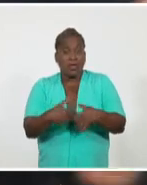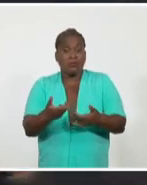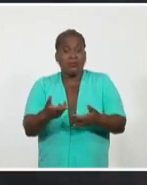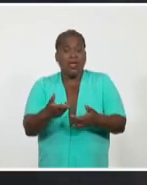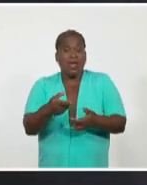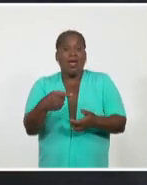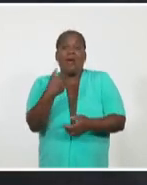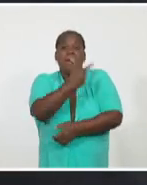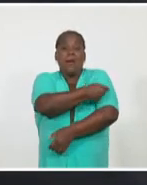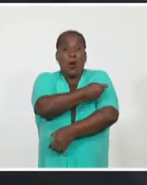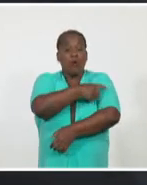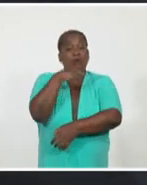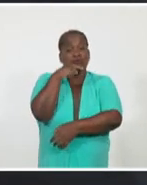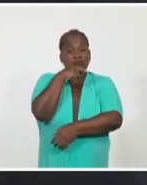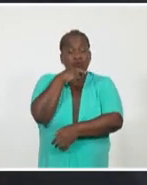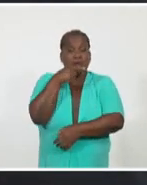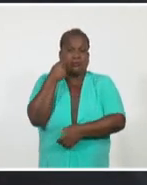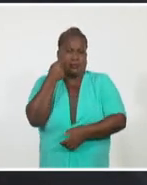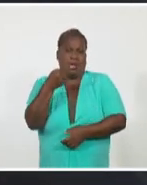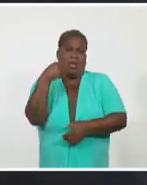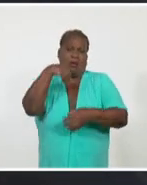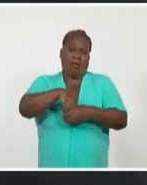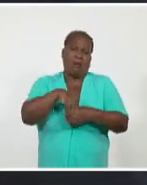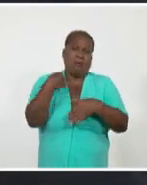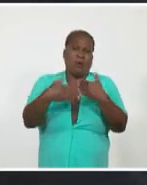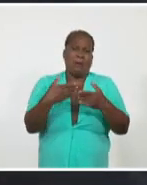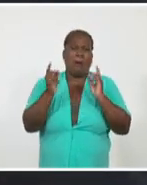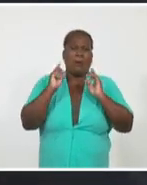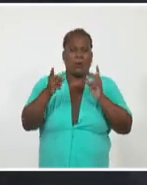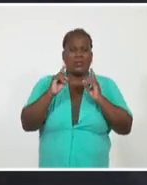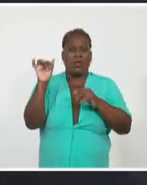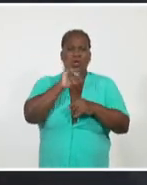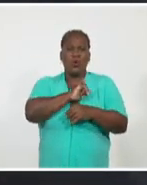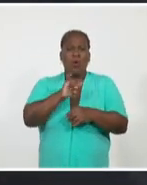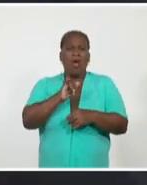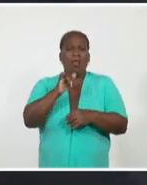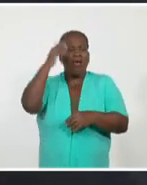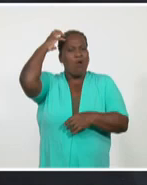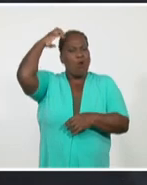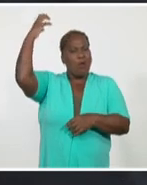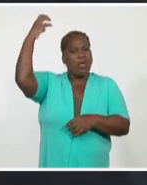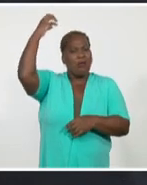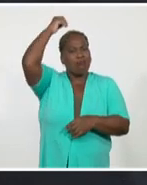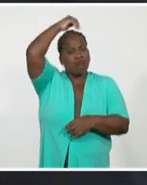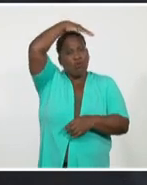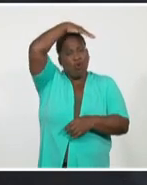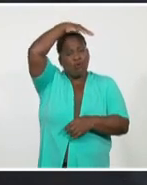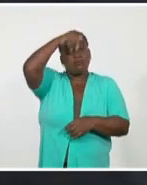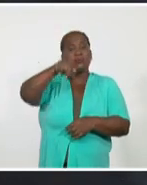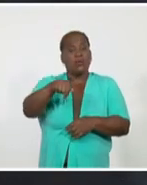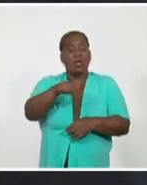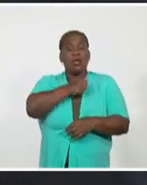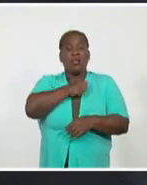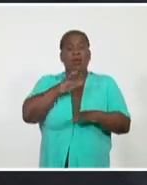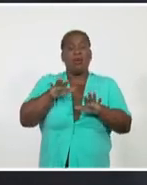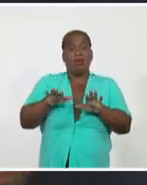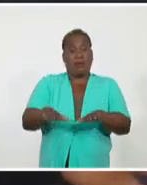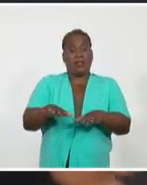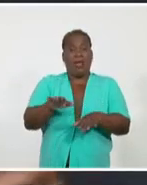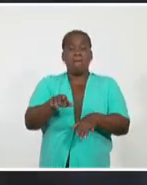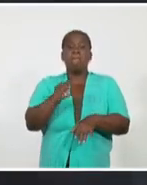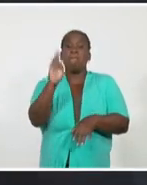Para nadie es un secreto que hace algunos meses el gobierno de Donald Trump intentó evitar que Brasil adquiriera la vacuna rusa